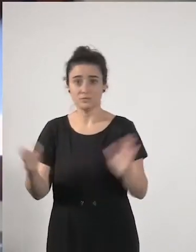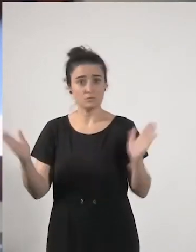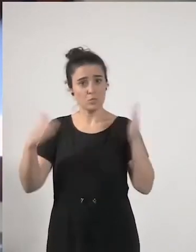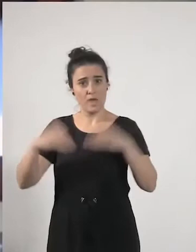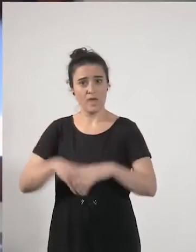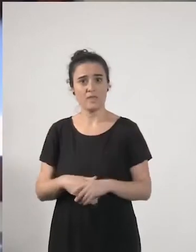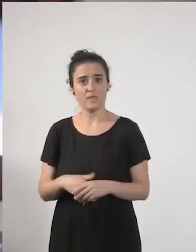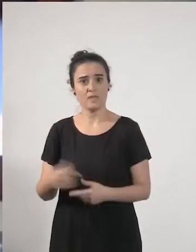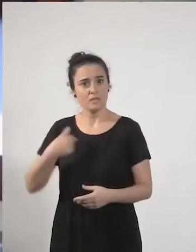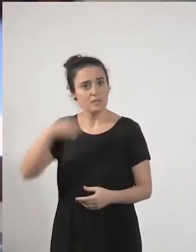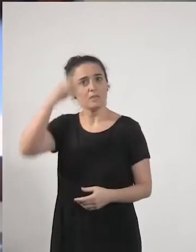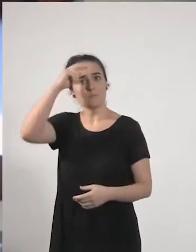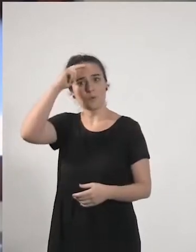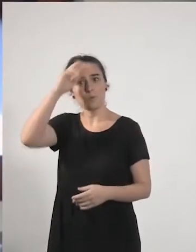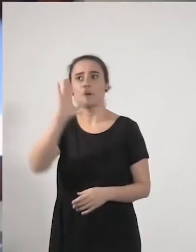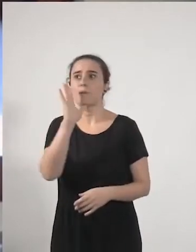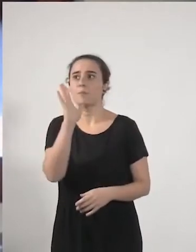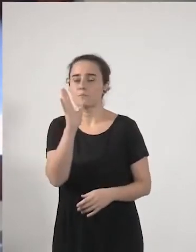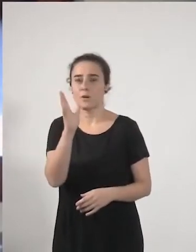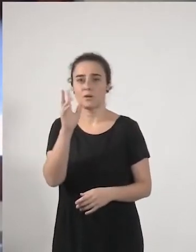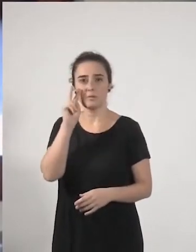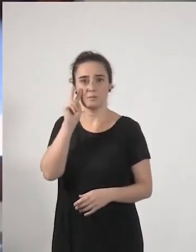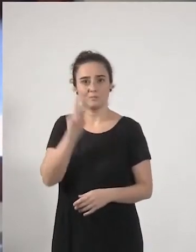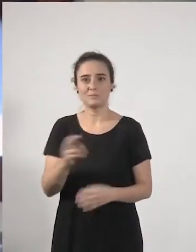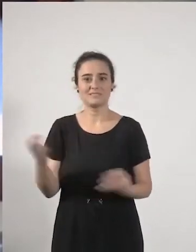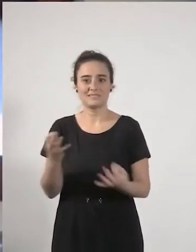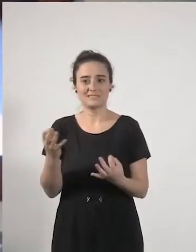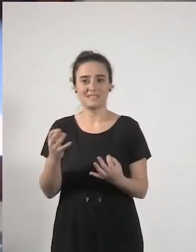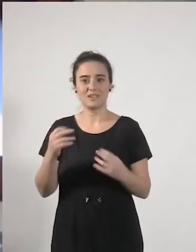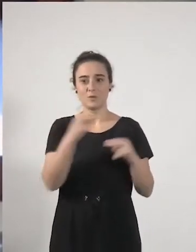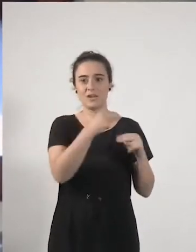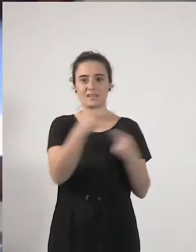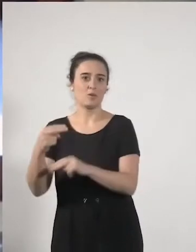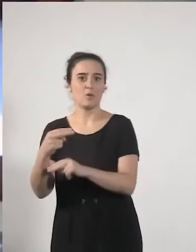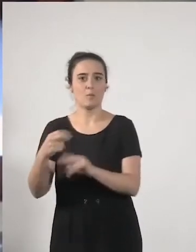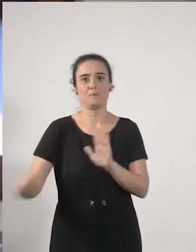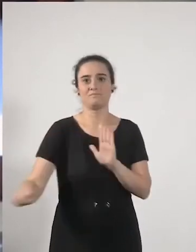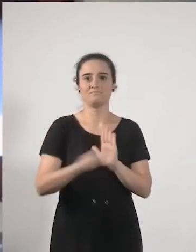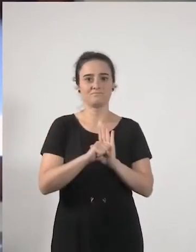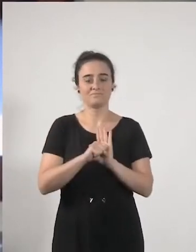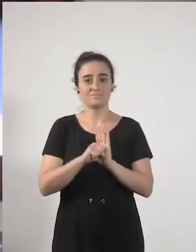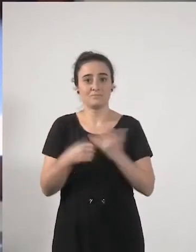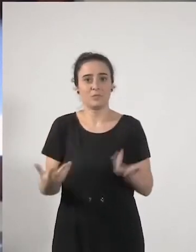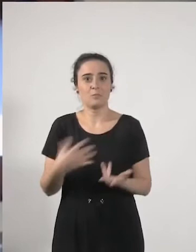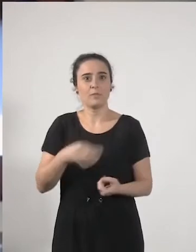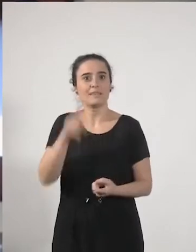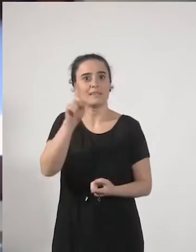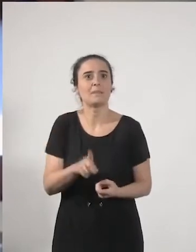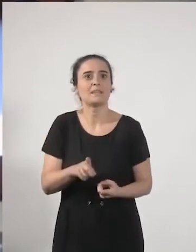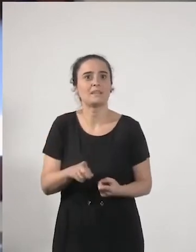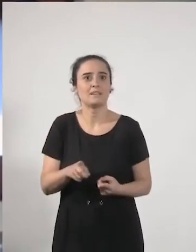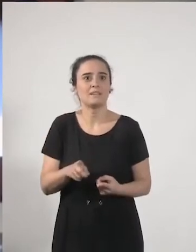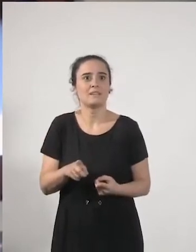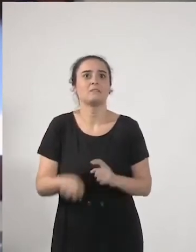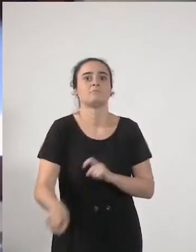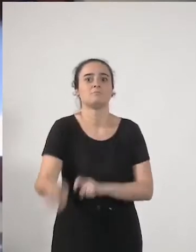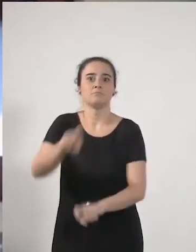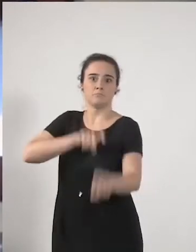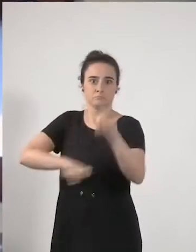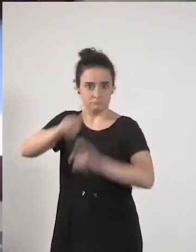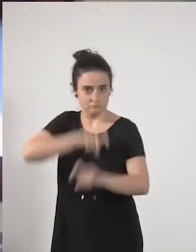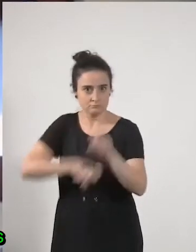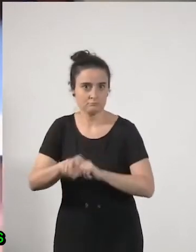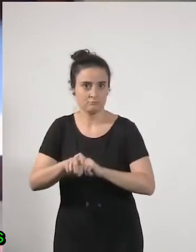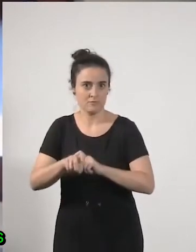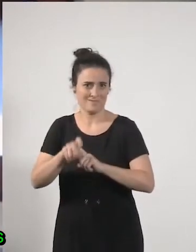me preocupa porque lo que está viendo es una estigmatización de las residencias lo cual puede suponer un paso atrás terrible